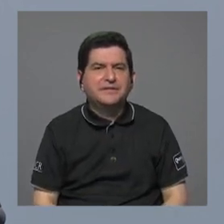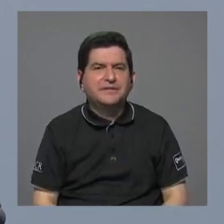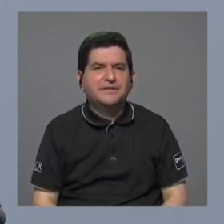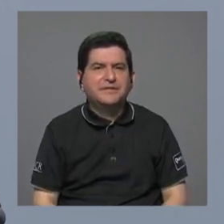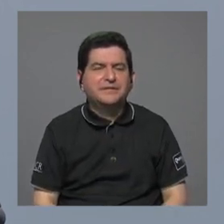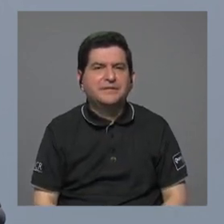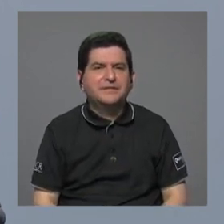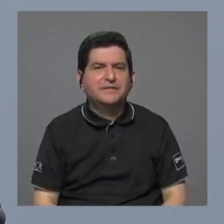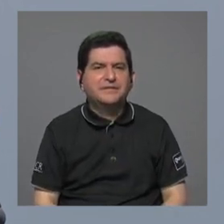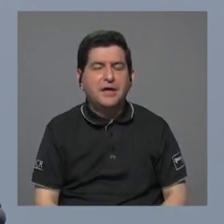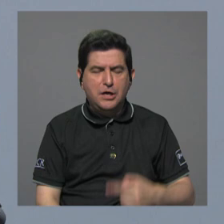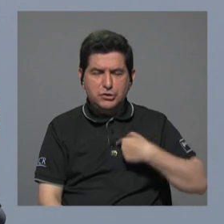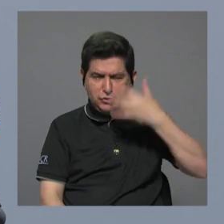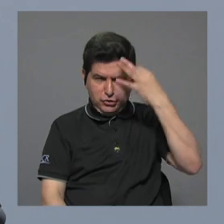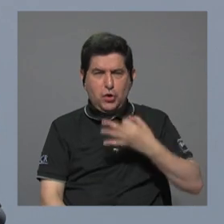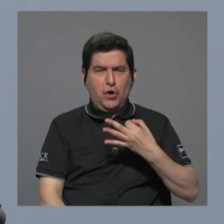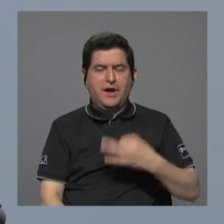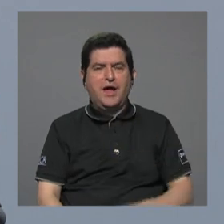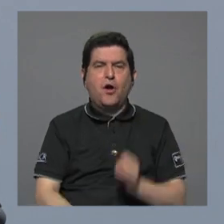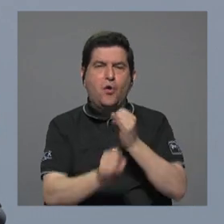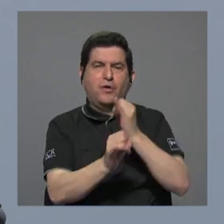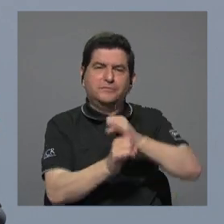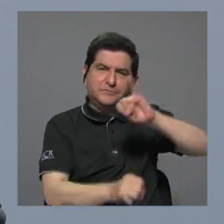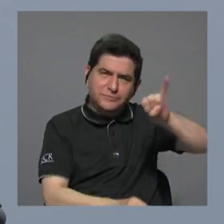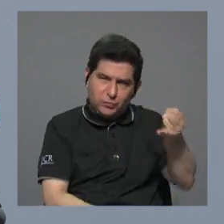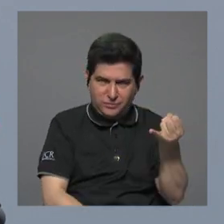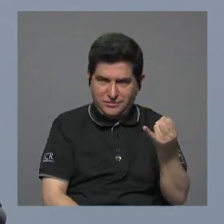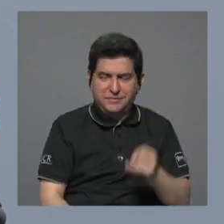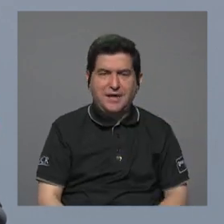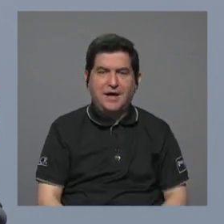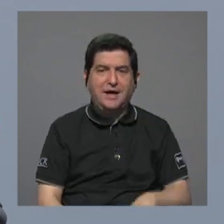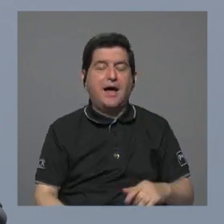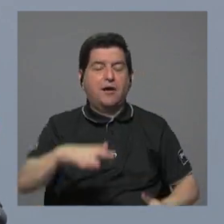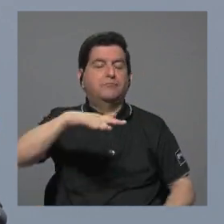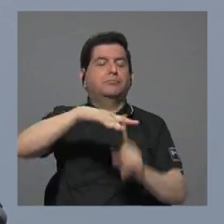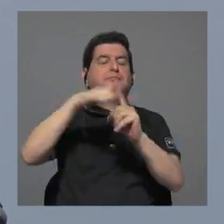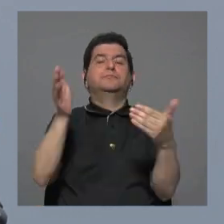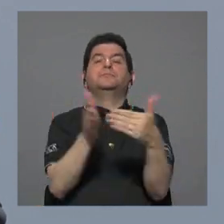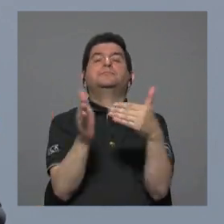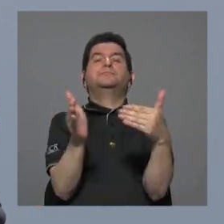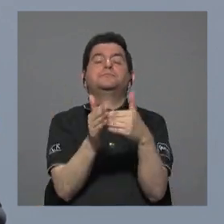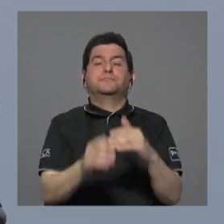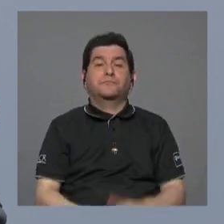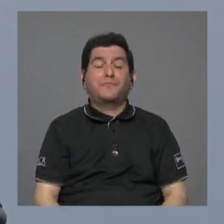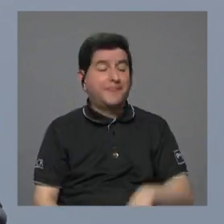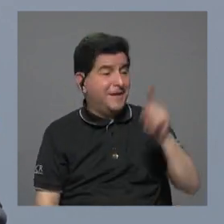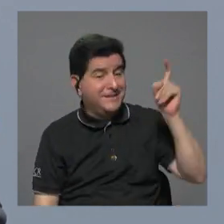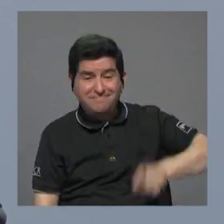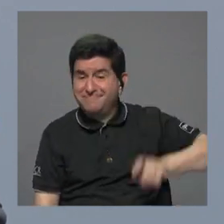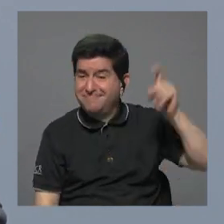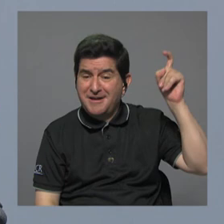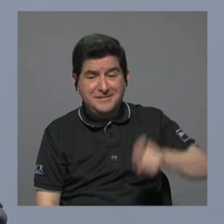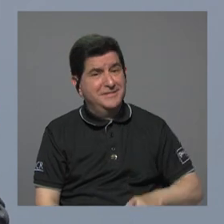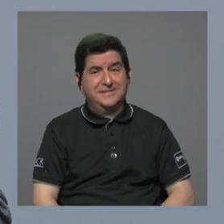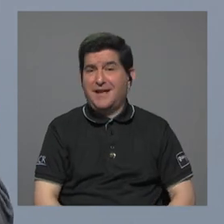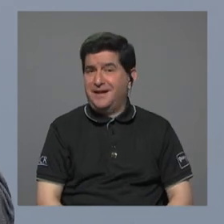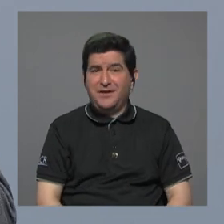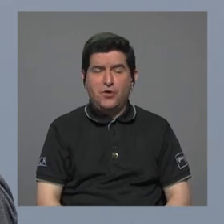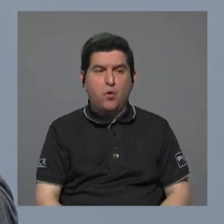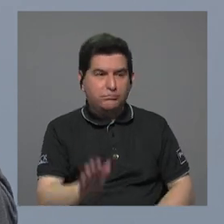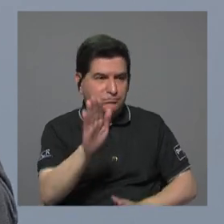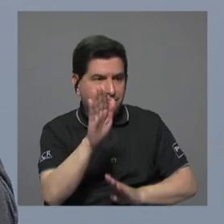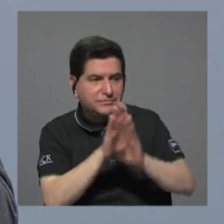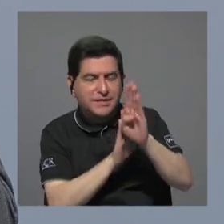que definitivamente Japdeva debe resurgir que es indispensable para el